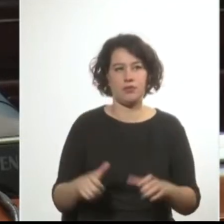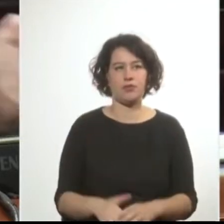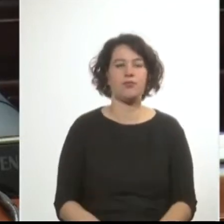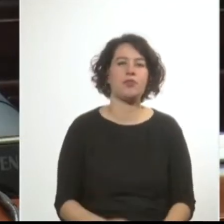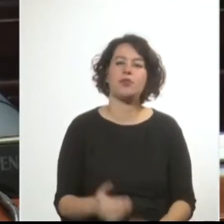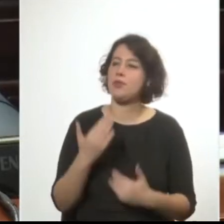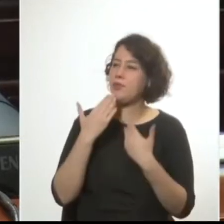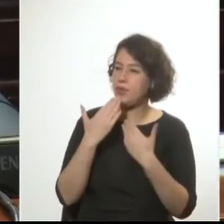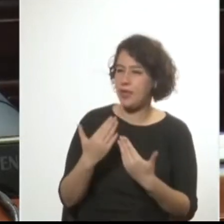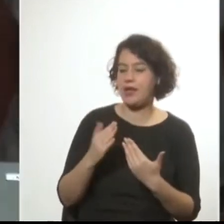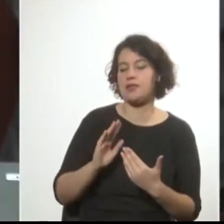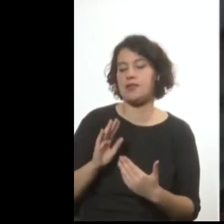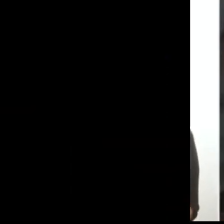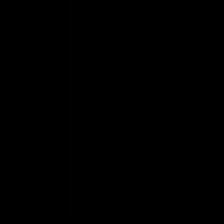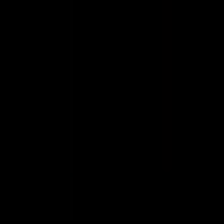gracias, señor señor.